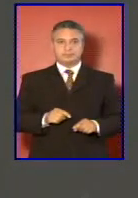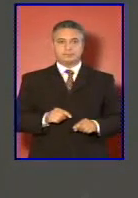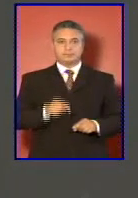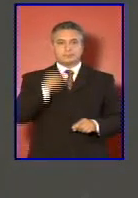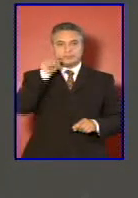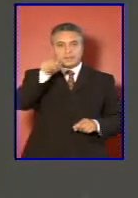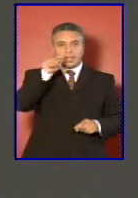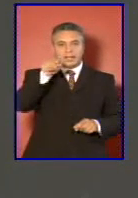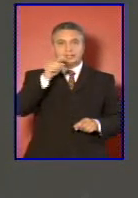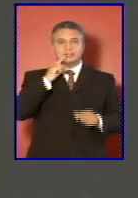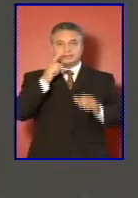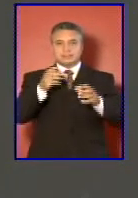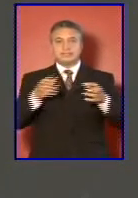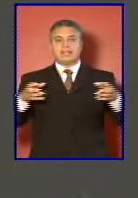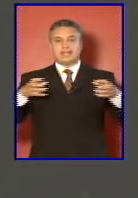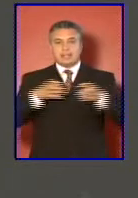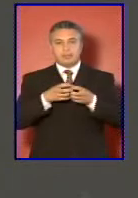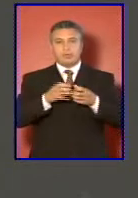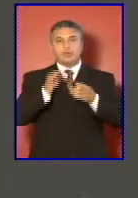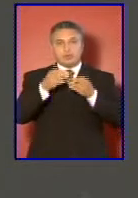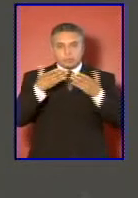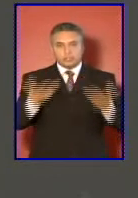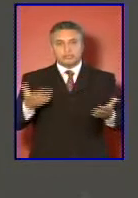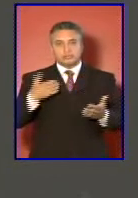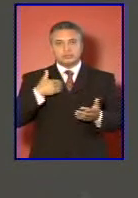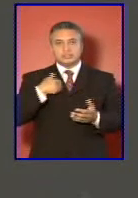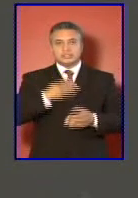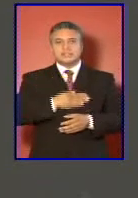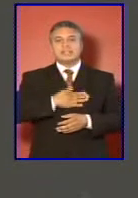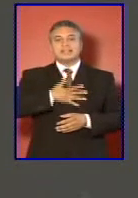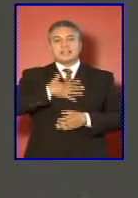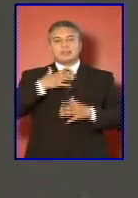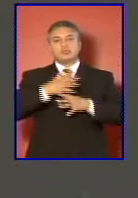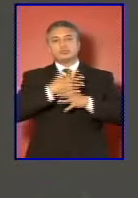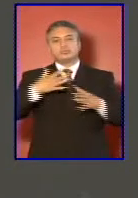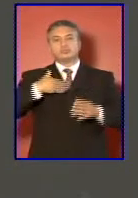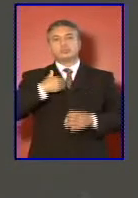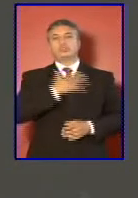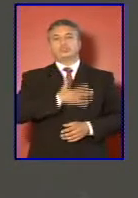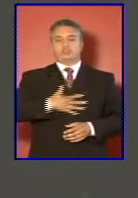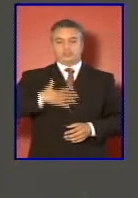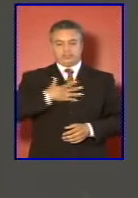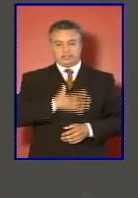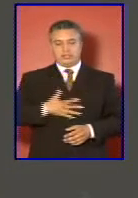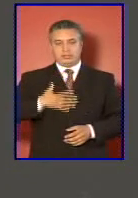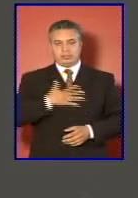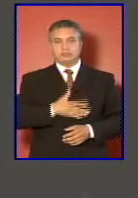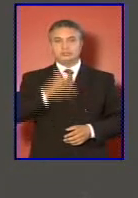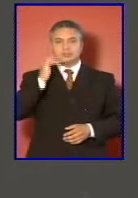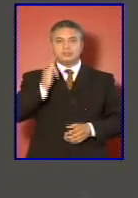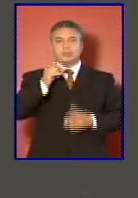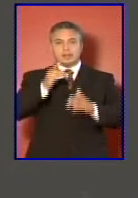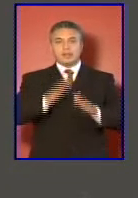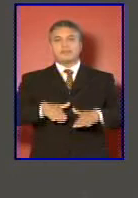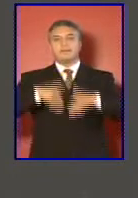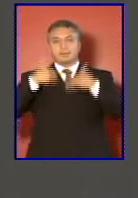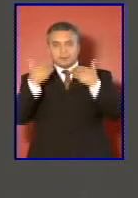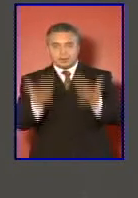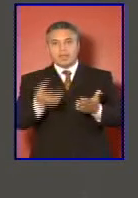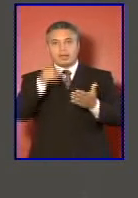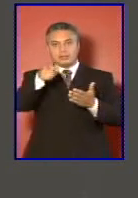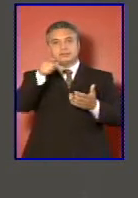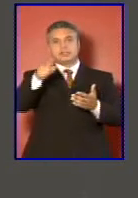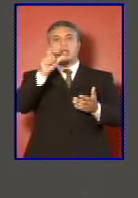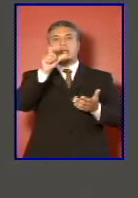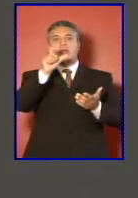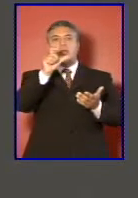Ese es el equipo y por eso nos sentimos extraordinariamente contentos de dar esta